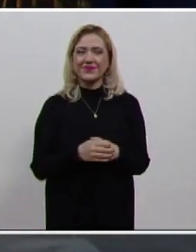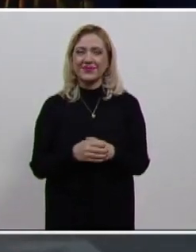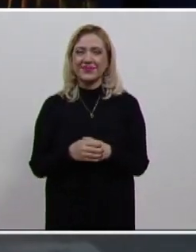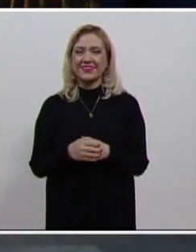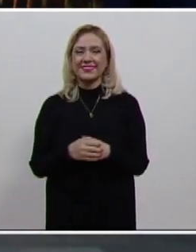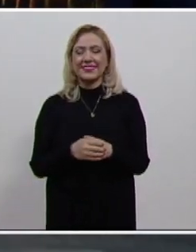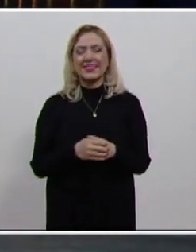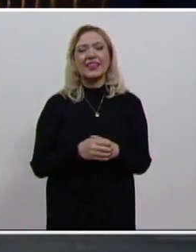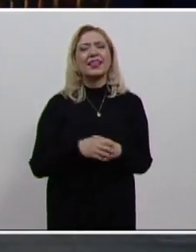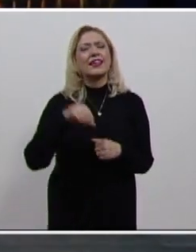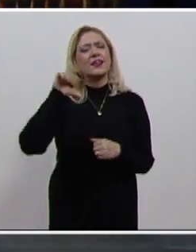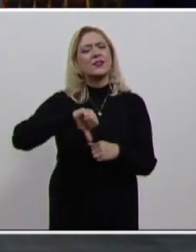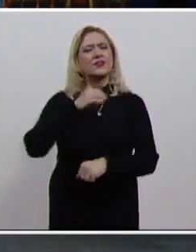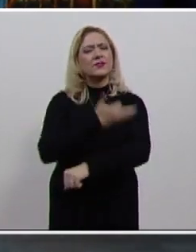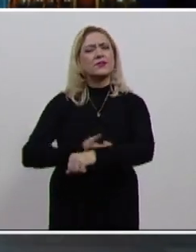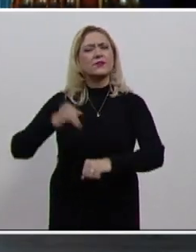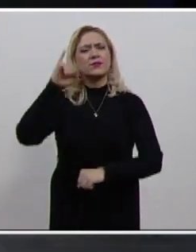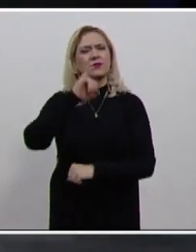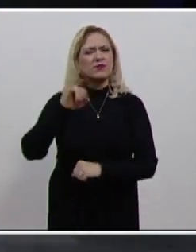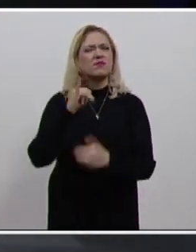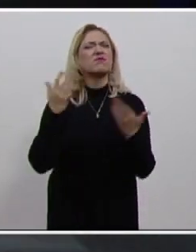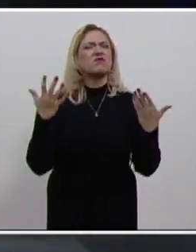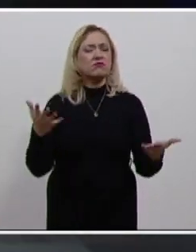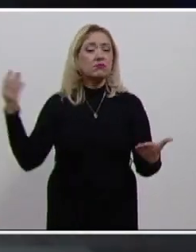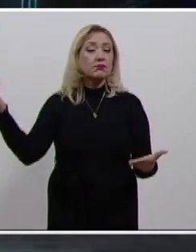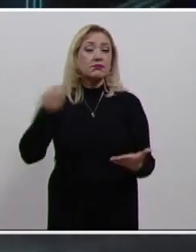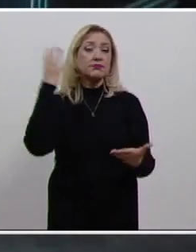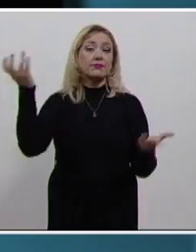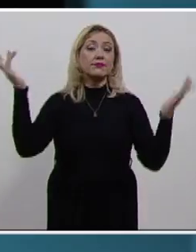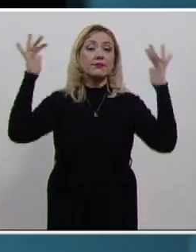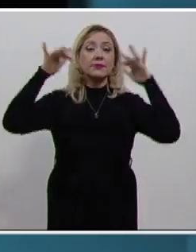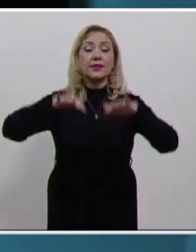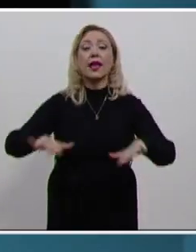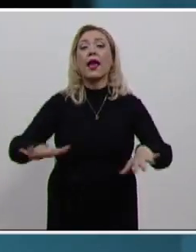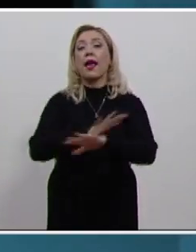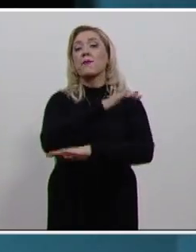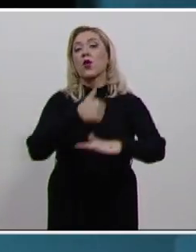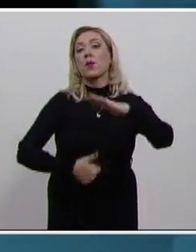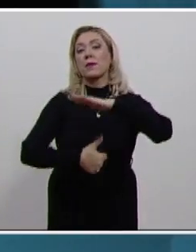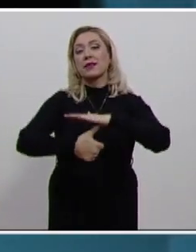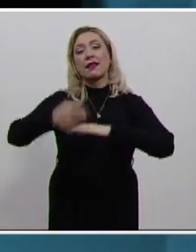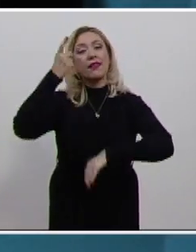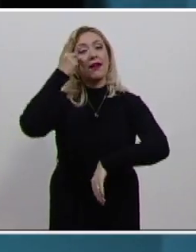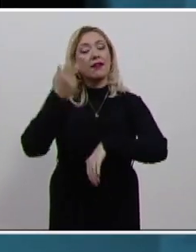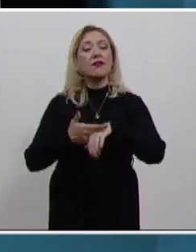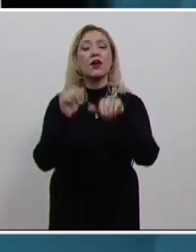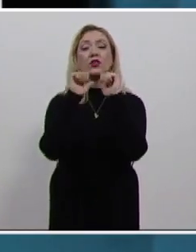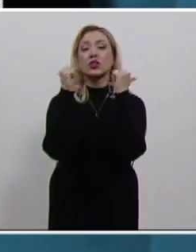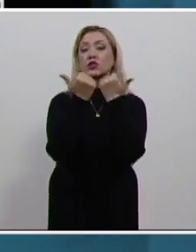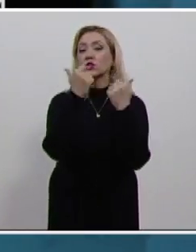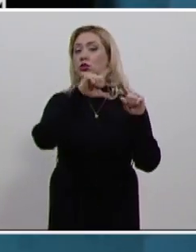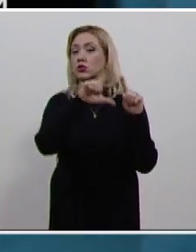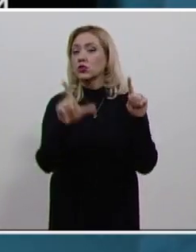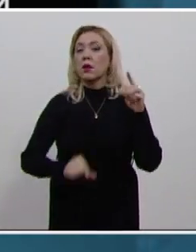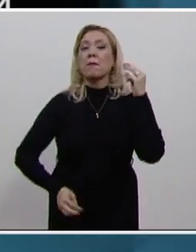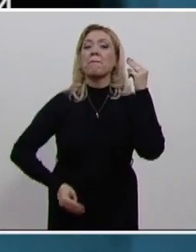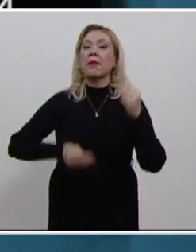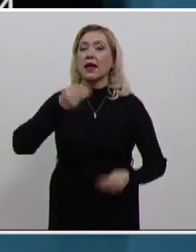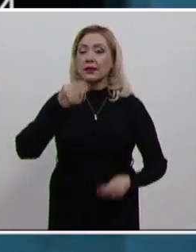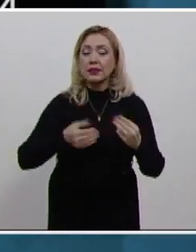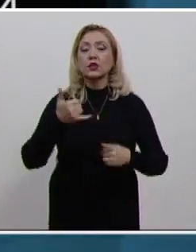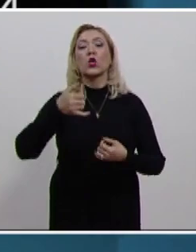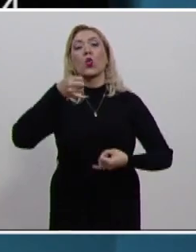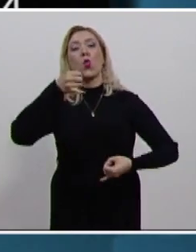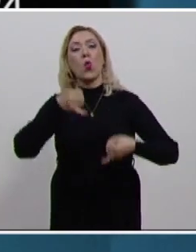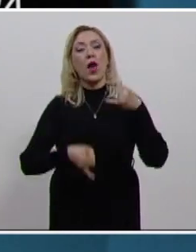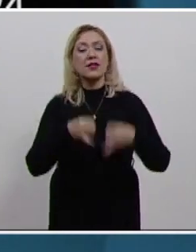Y es que a la tarde de este jueves se llevará a cabo la ceremonia de cambio de mesa directiva de la Asociación Nacional de Magistrados de Circuito y